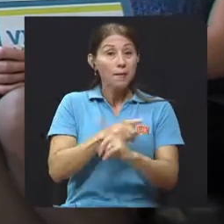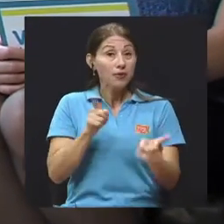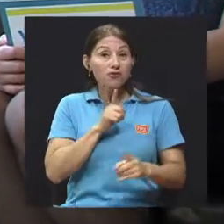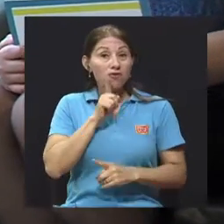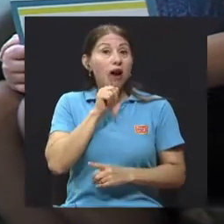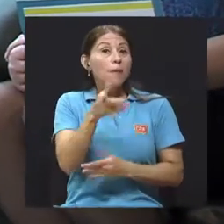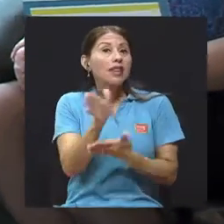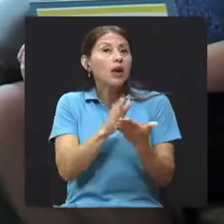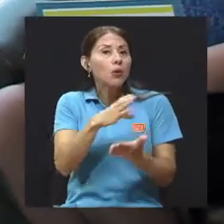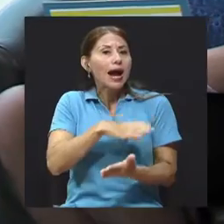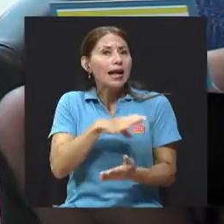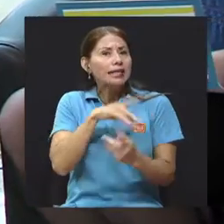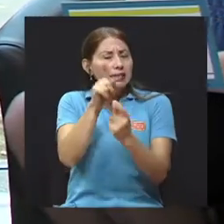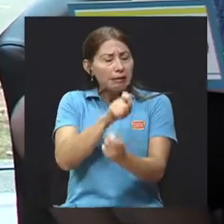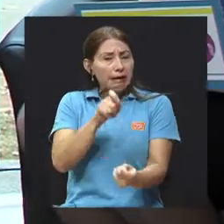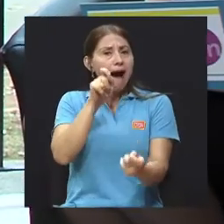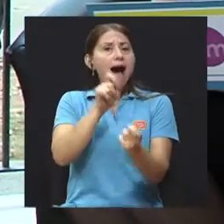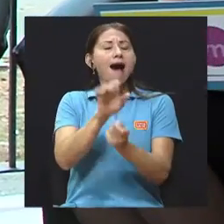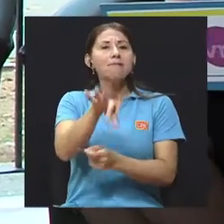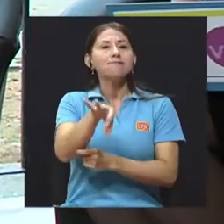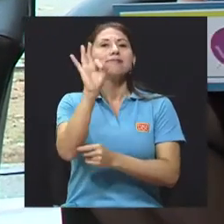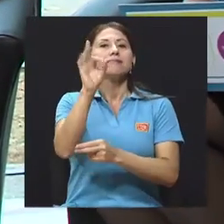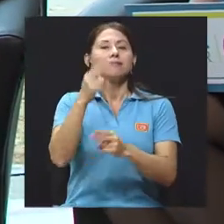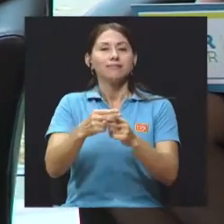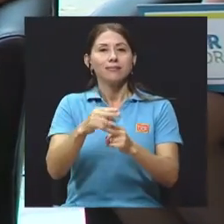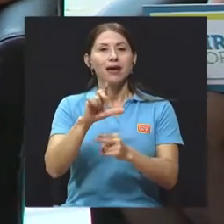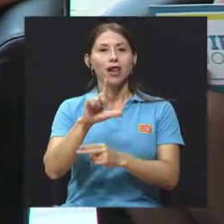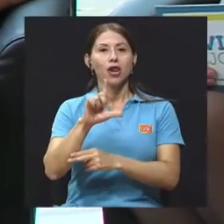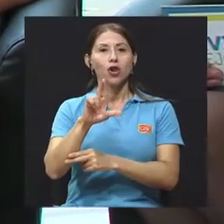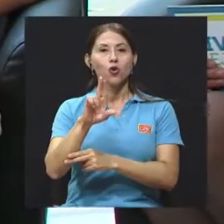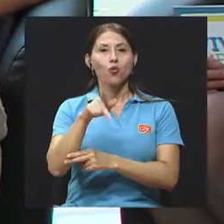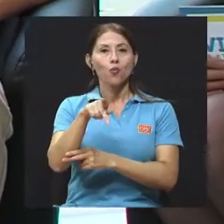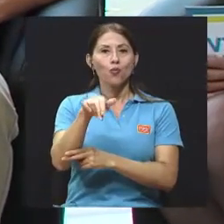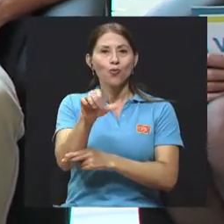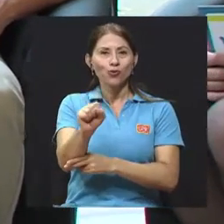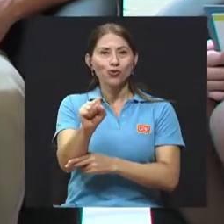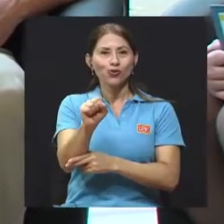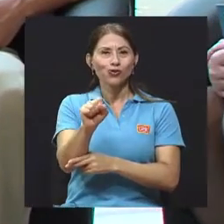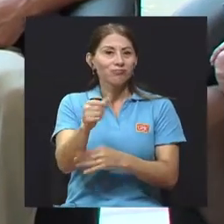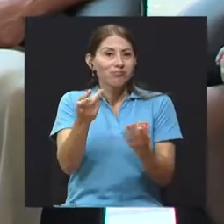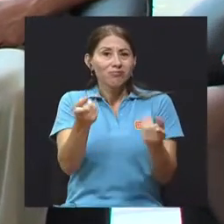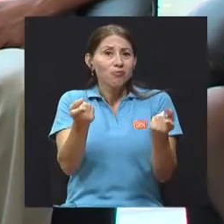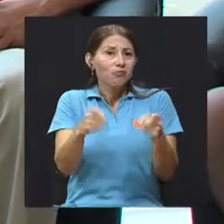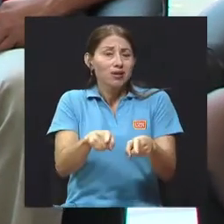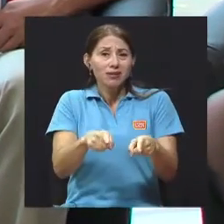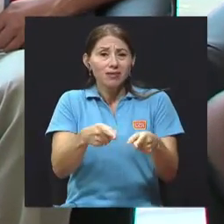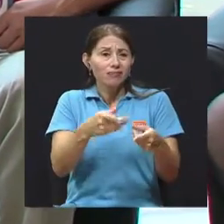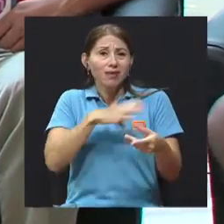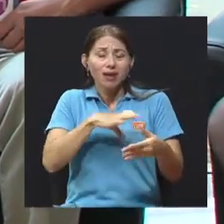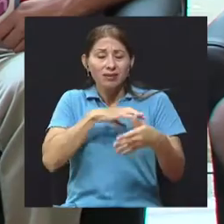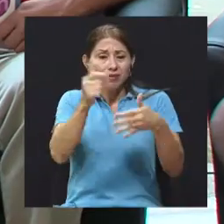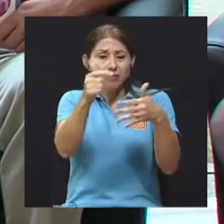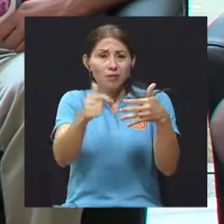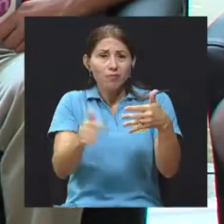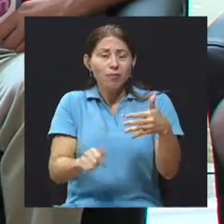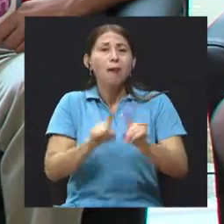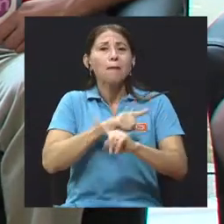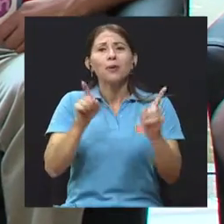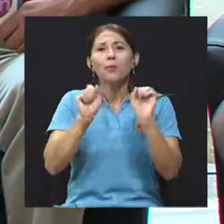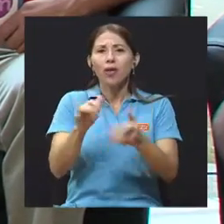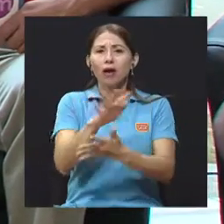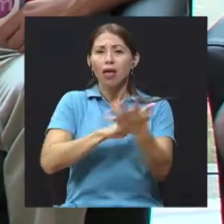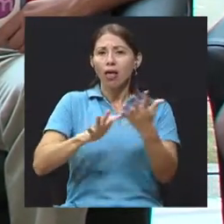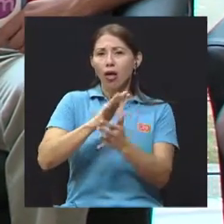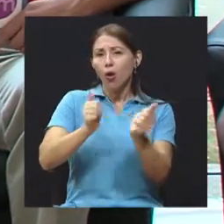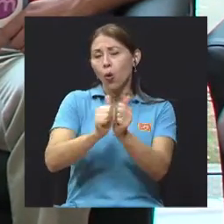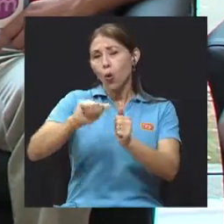señale lupus, ninguno de esos es específico, como decimos, puede verse muchas enfermedades. Entonces, él asume